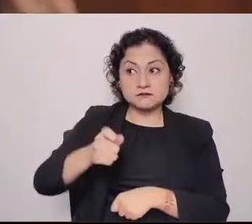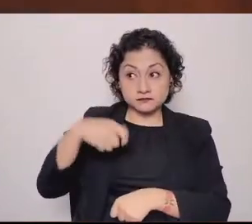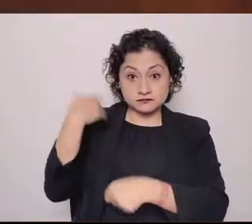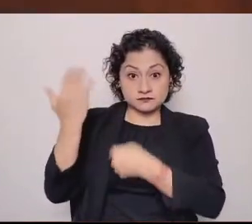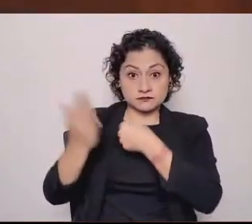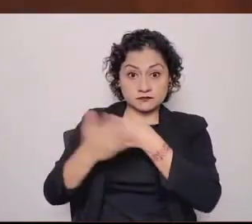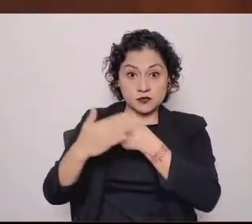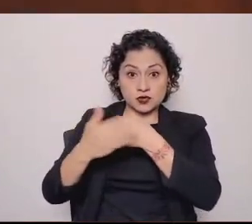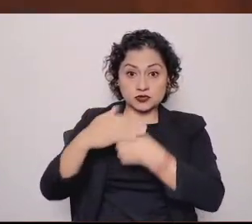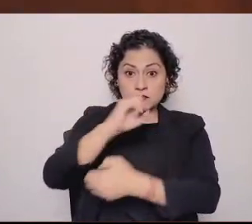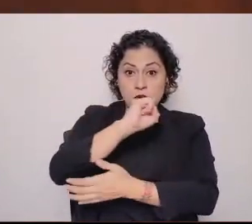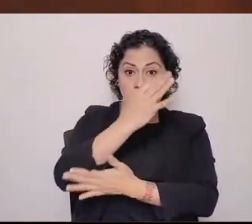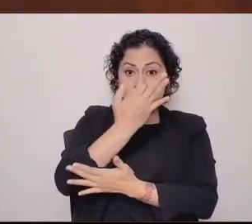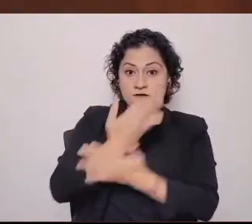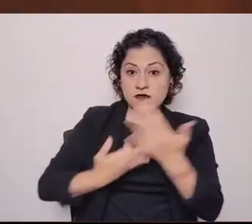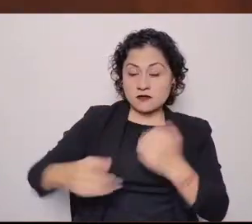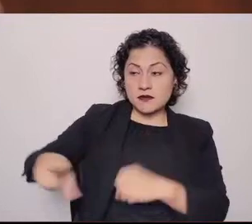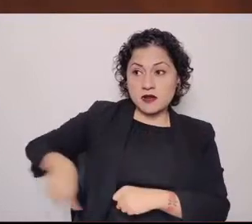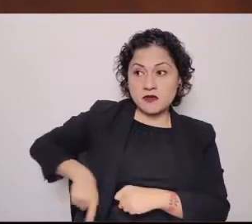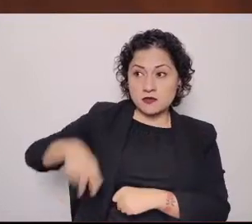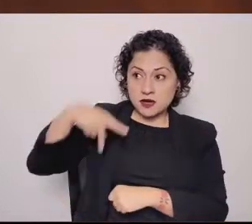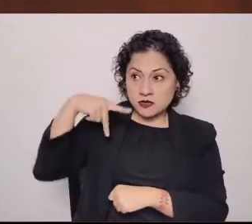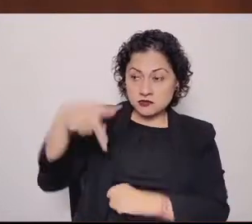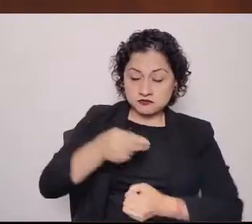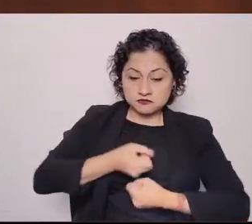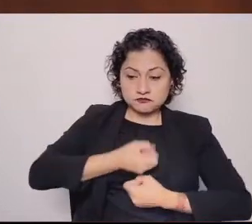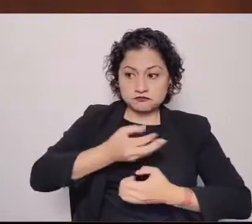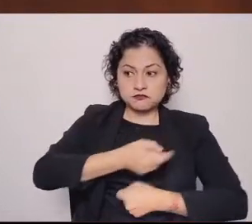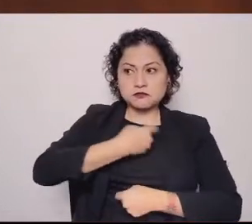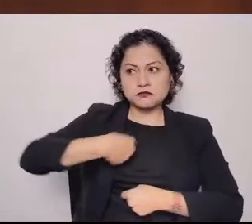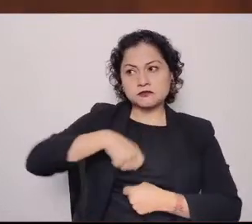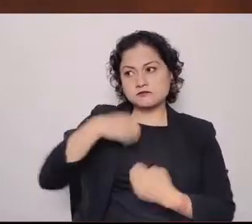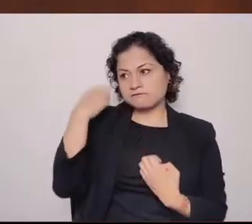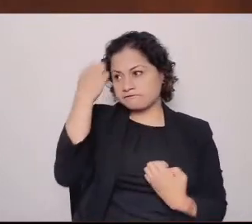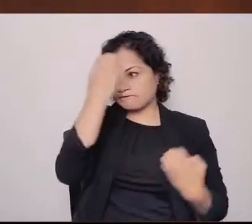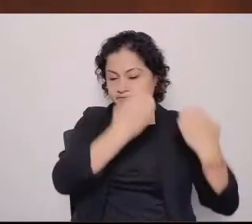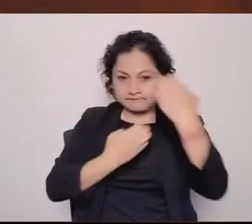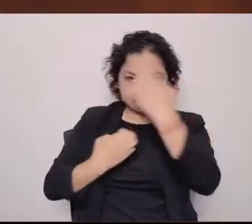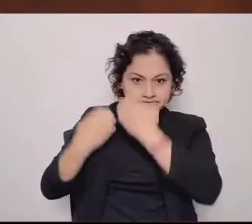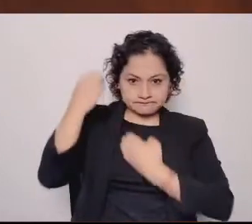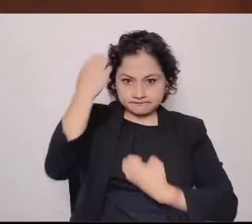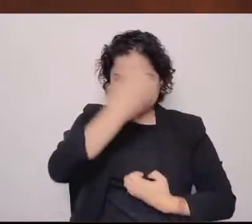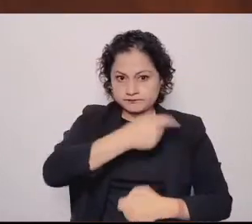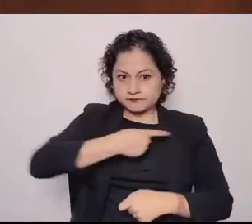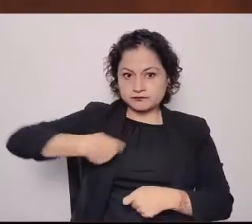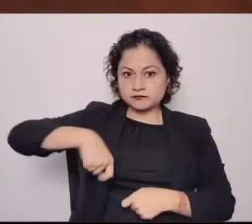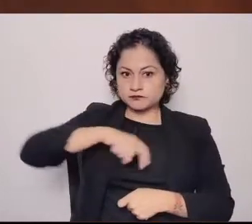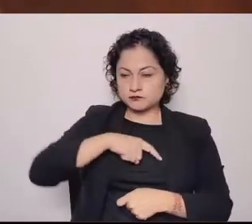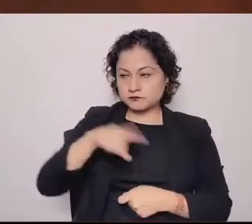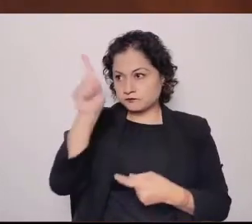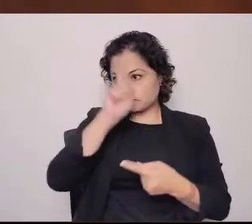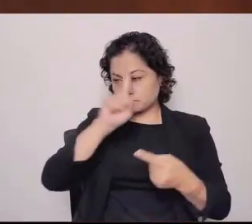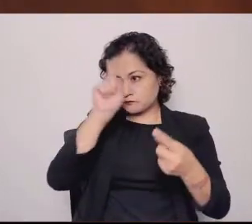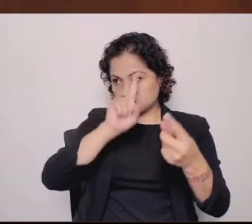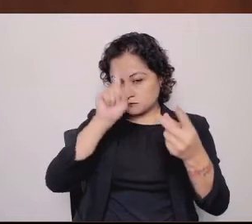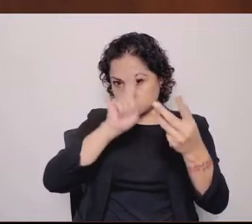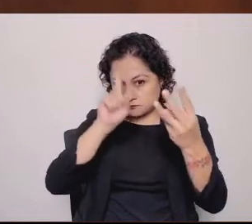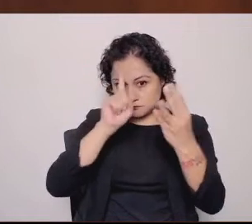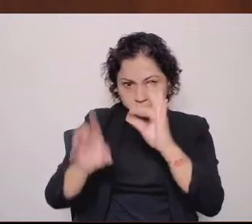analizar. Le haremos las observaciones necesarias, adecuadas y que, por supuesto,